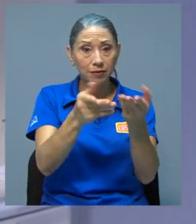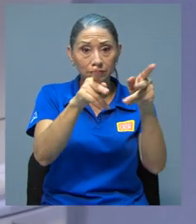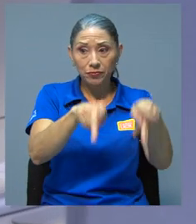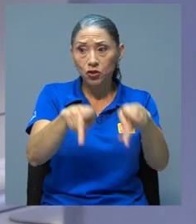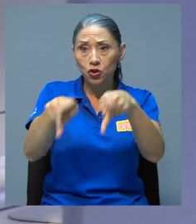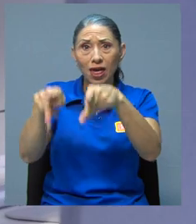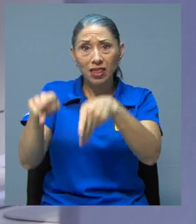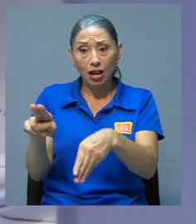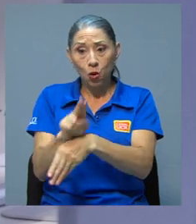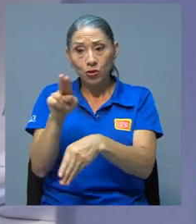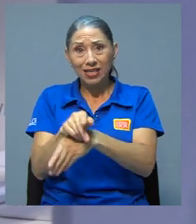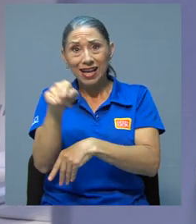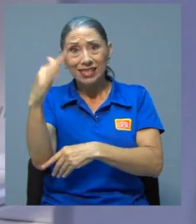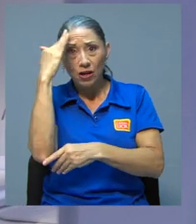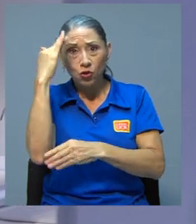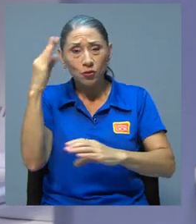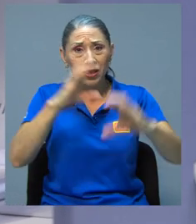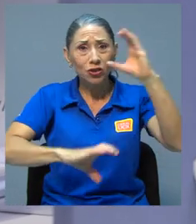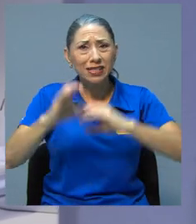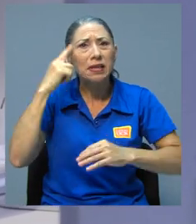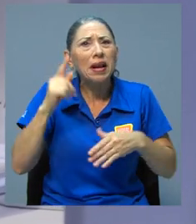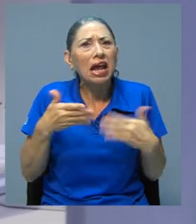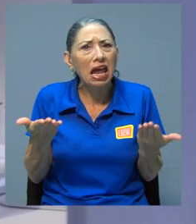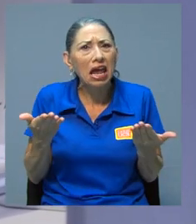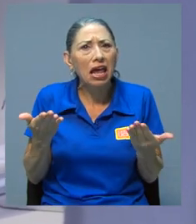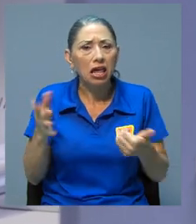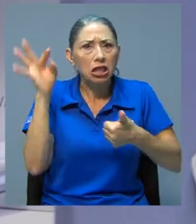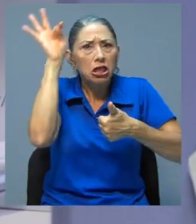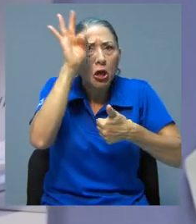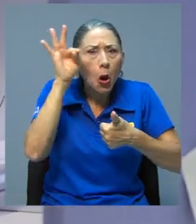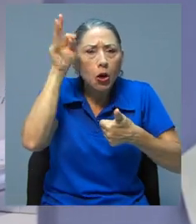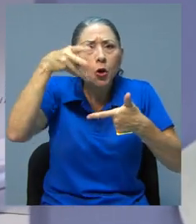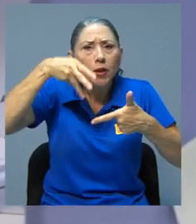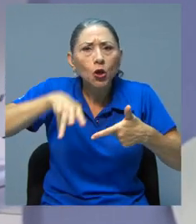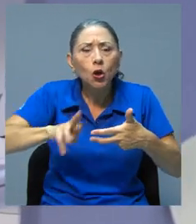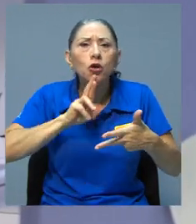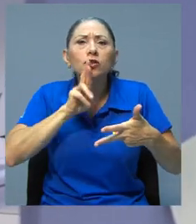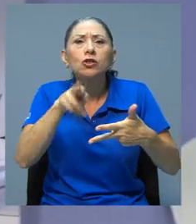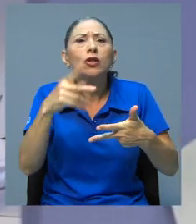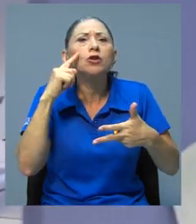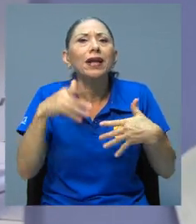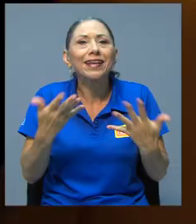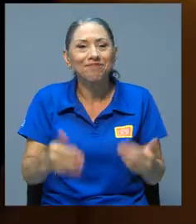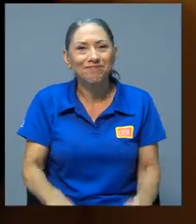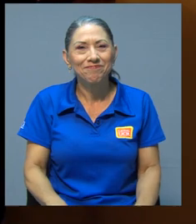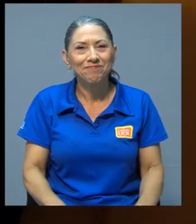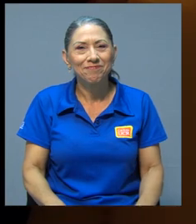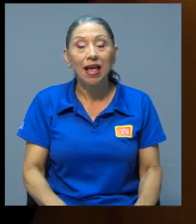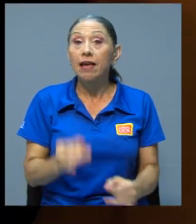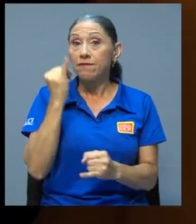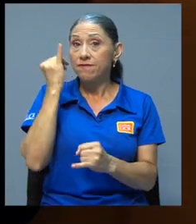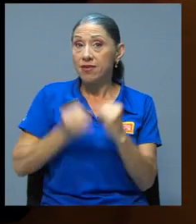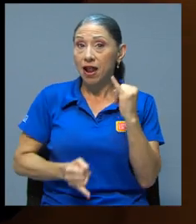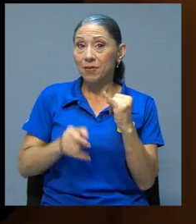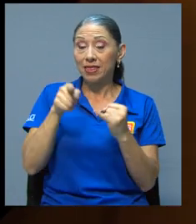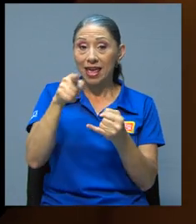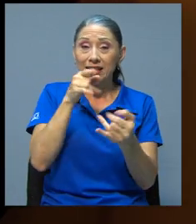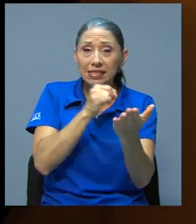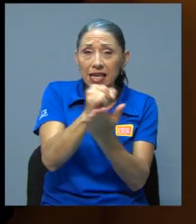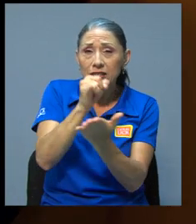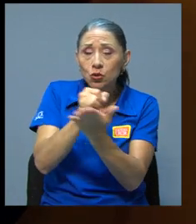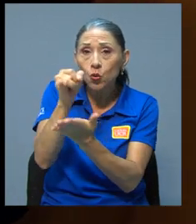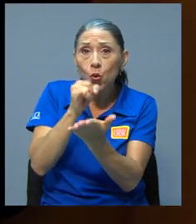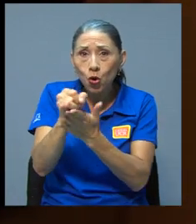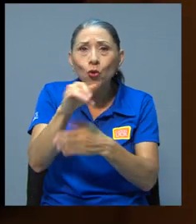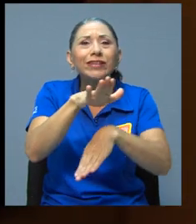ciudadanía va a utilizar ese conocimiento de ciencia, sea teórico, metodológico, de resultados? Finalmente, el estudio